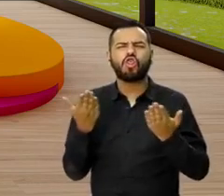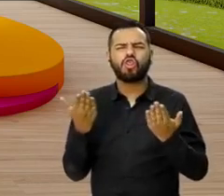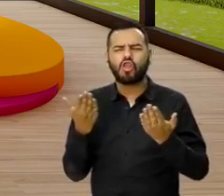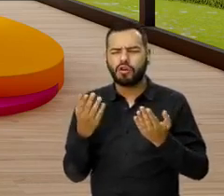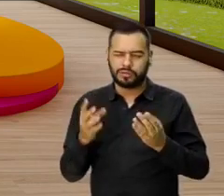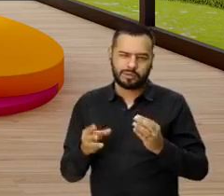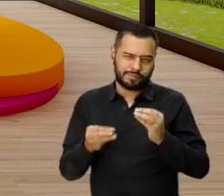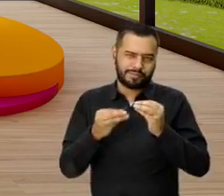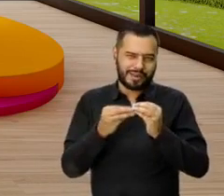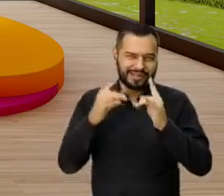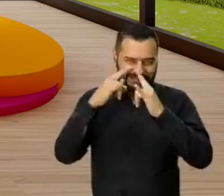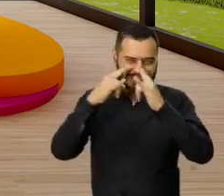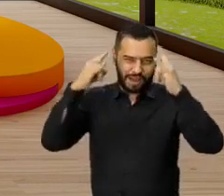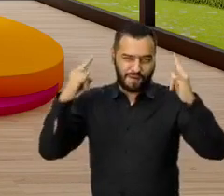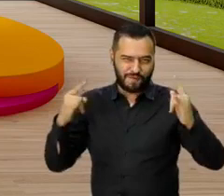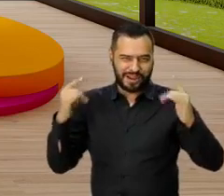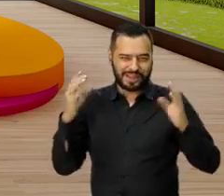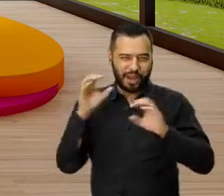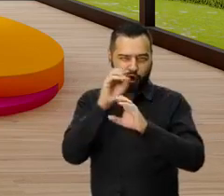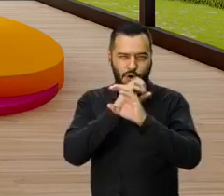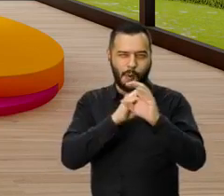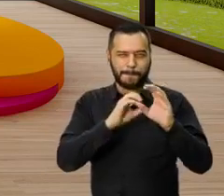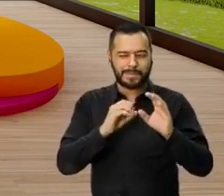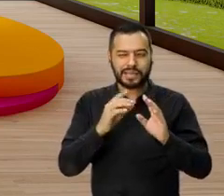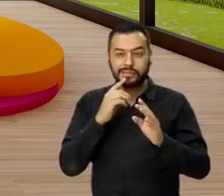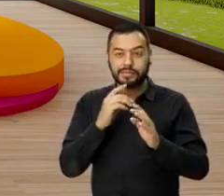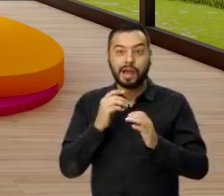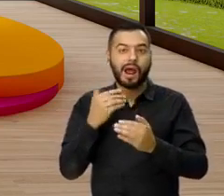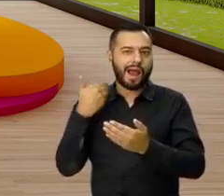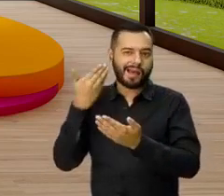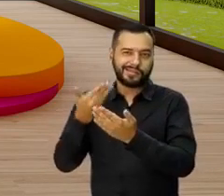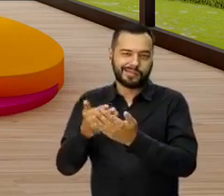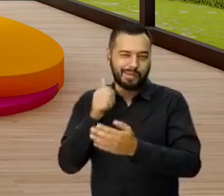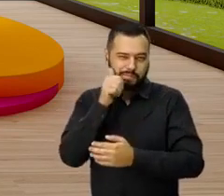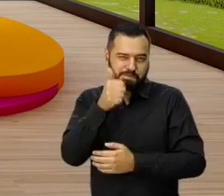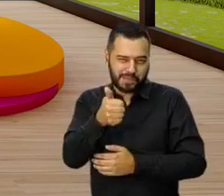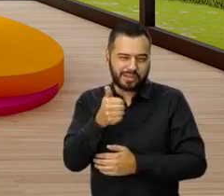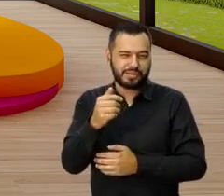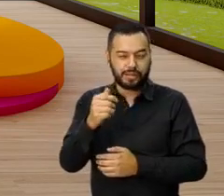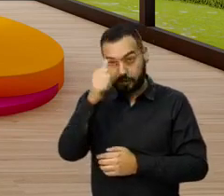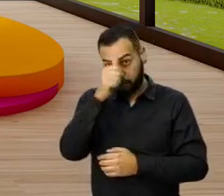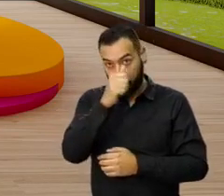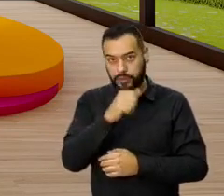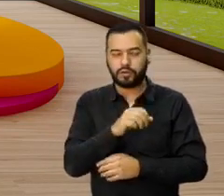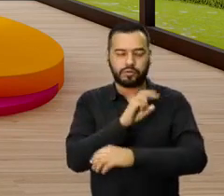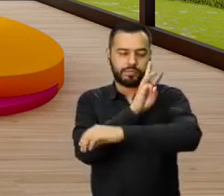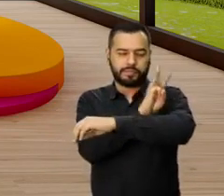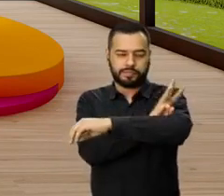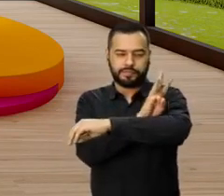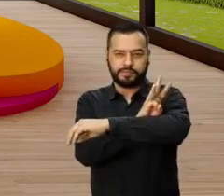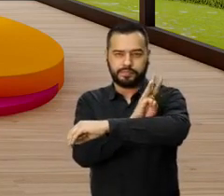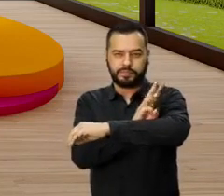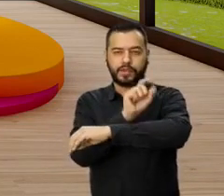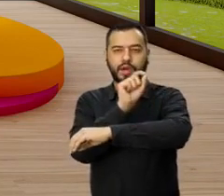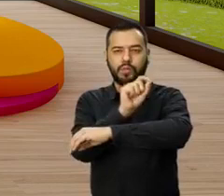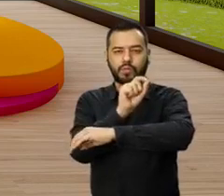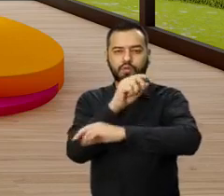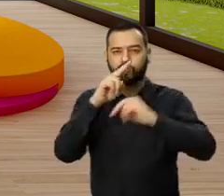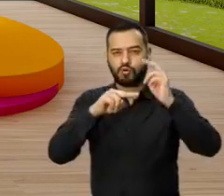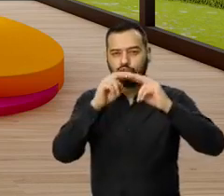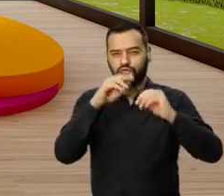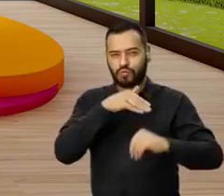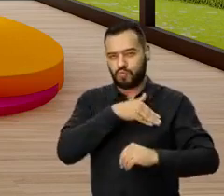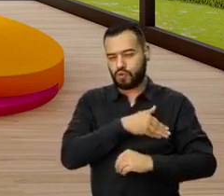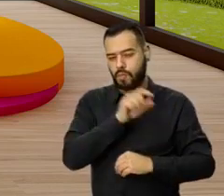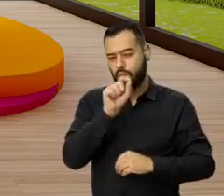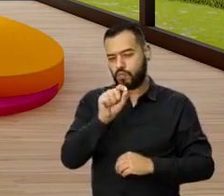Aparte de nuestra feria de vivienda, con pensar que vamos a tener hasta mañana domingo. www.constructorabolivar